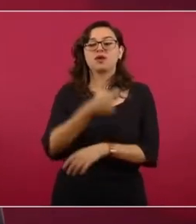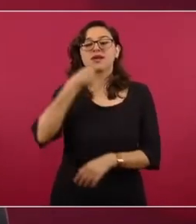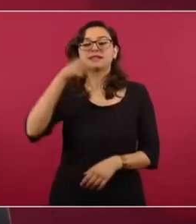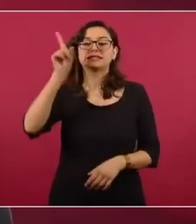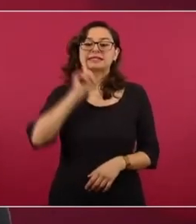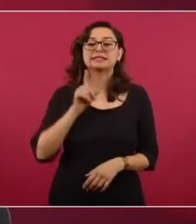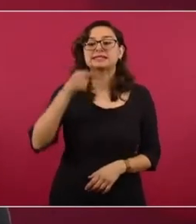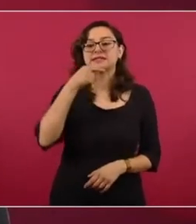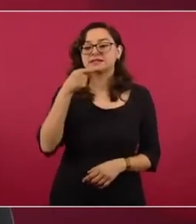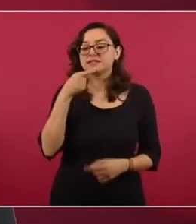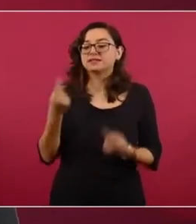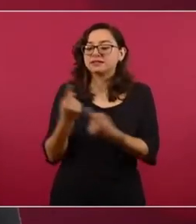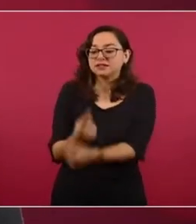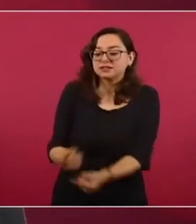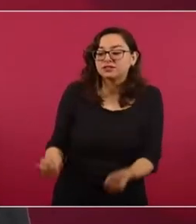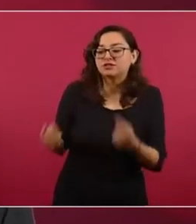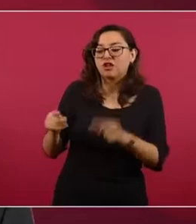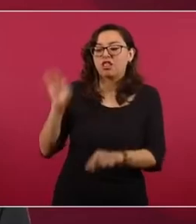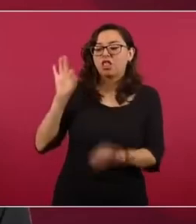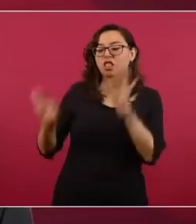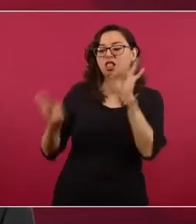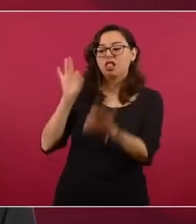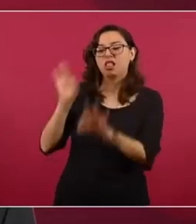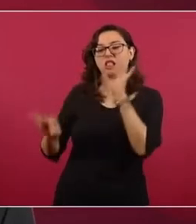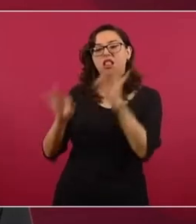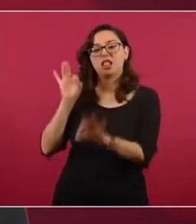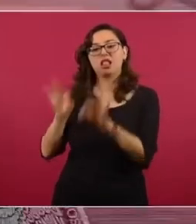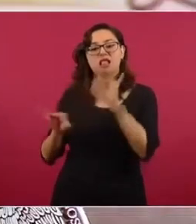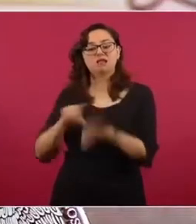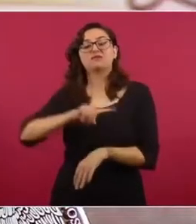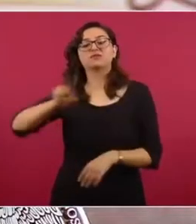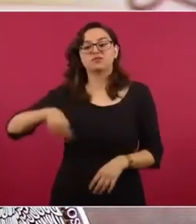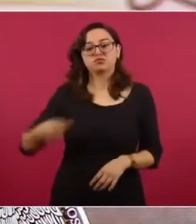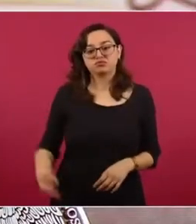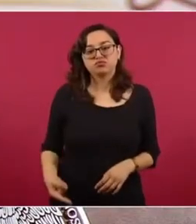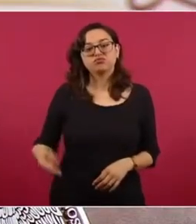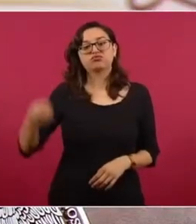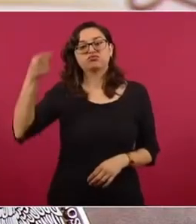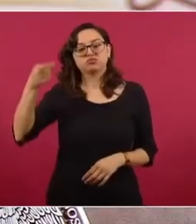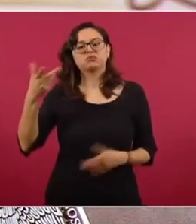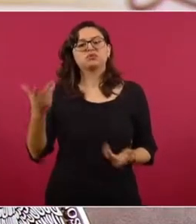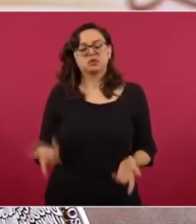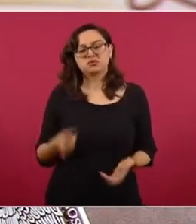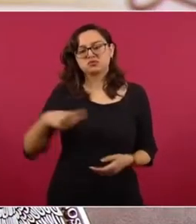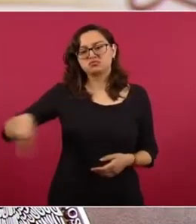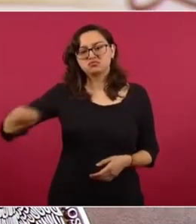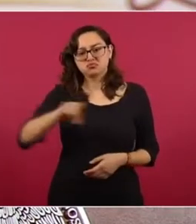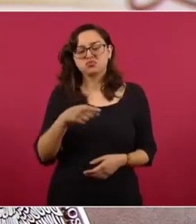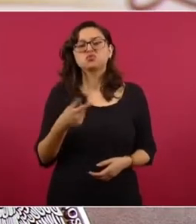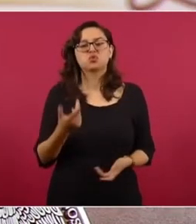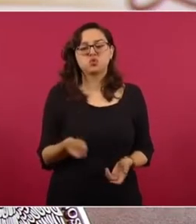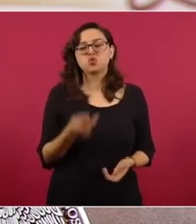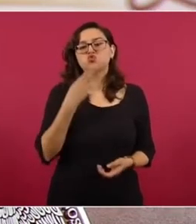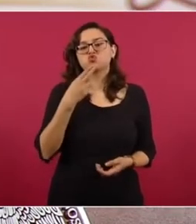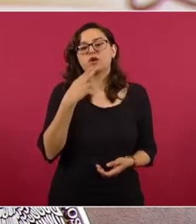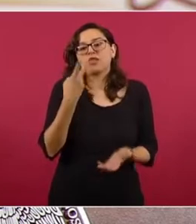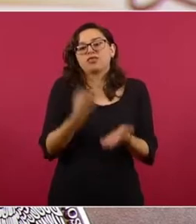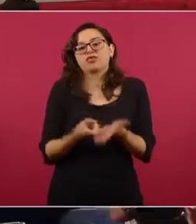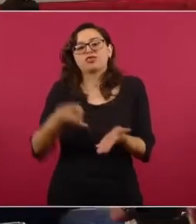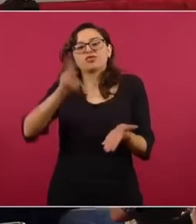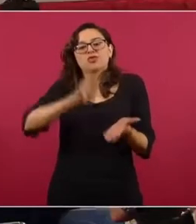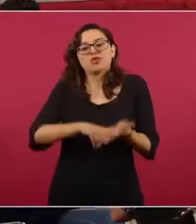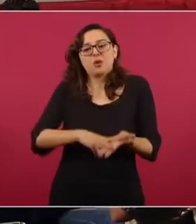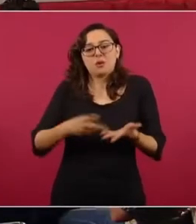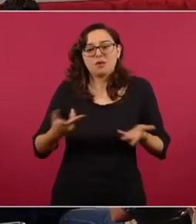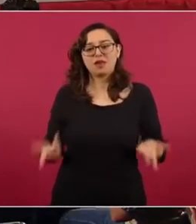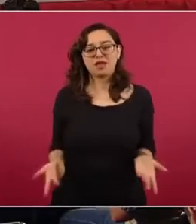niños y después estos son los consumidores de vapeadores y de productos convencionales ya en la edad